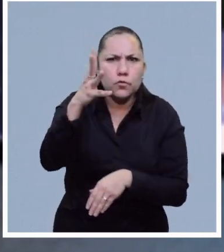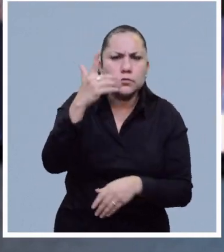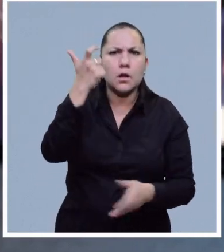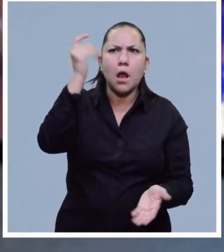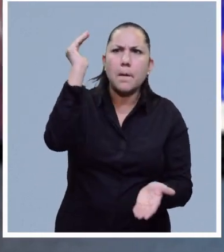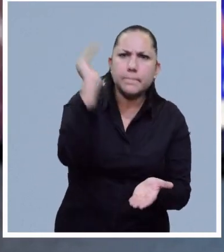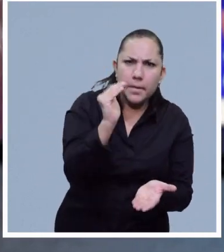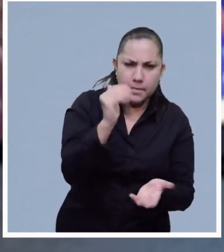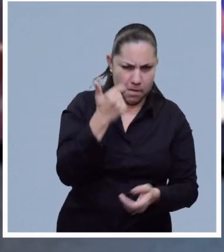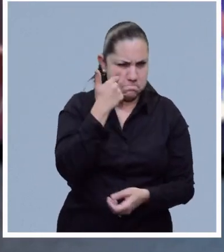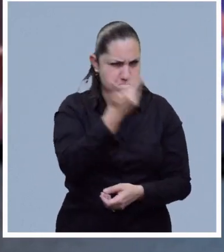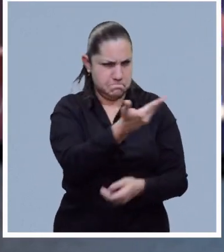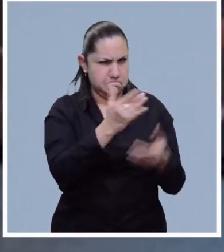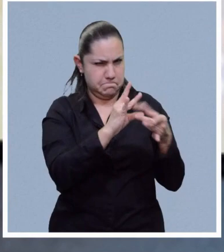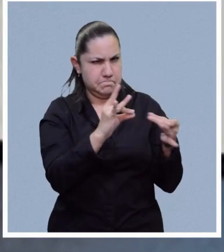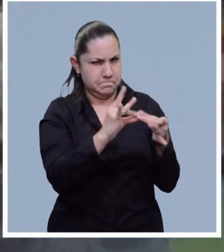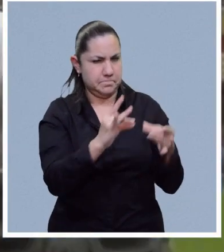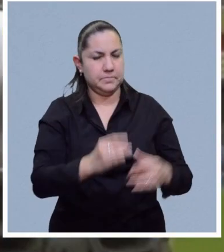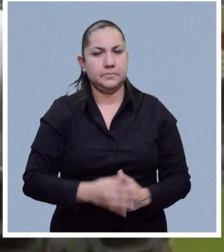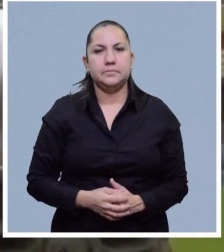huevo. Eso nos lo platica Nadia.